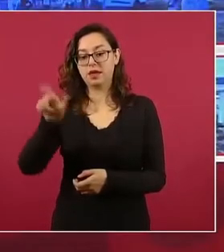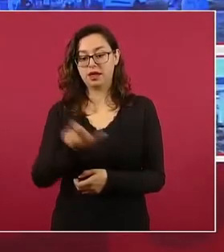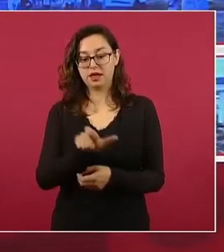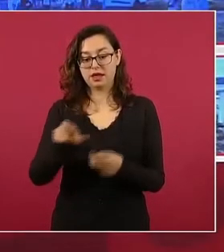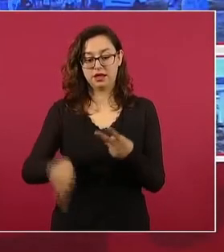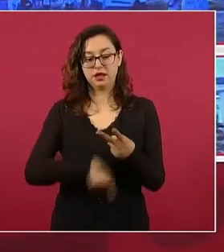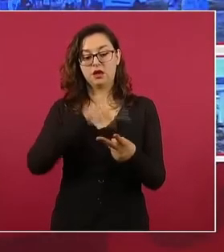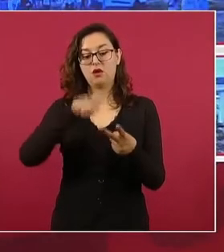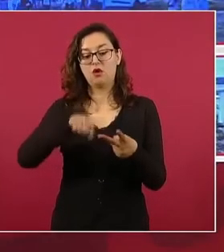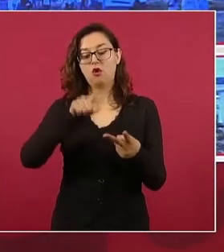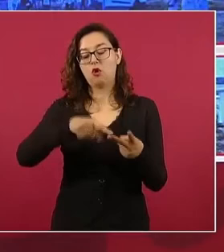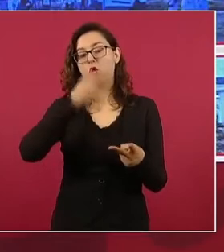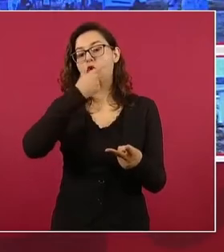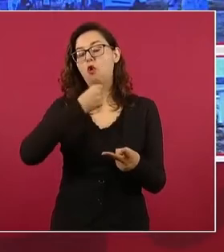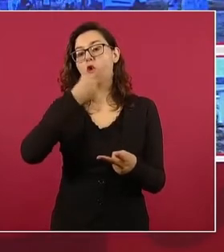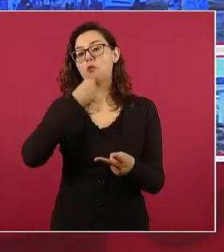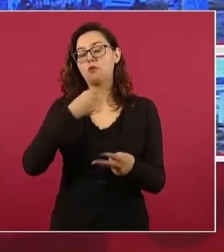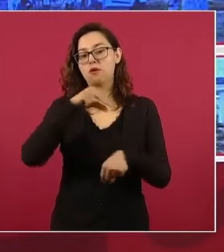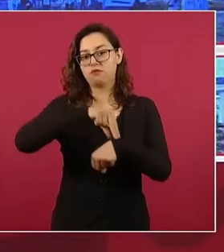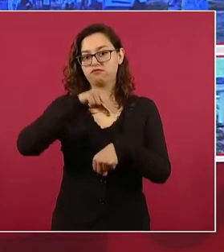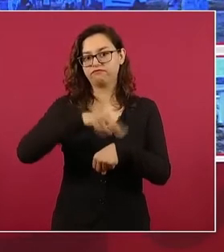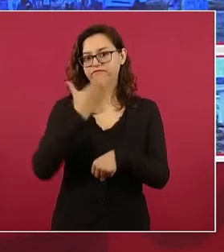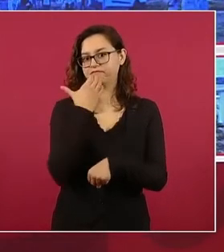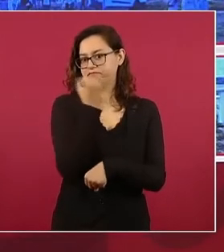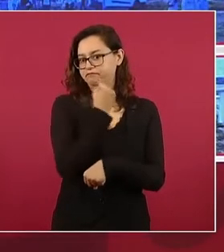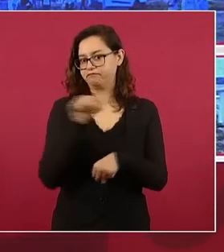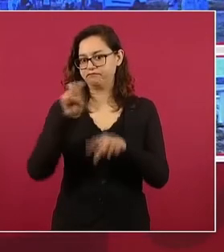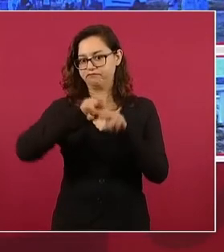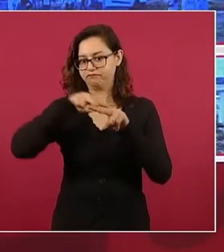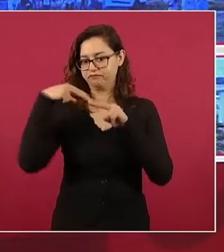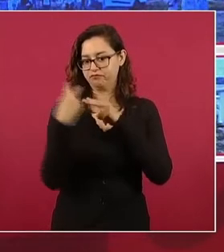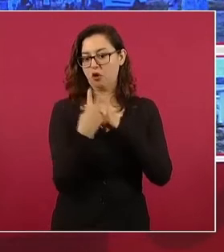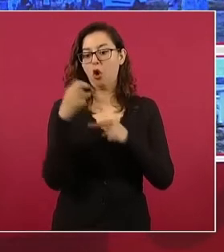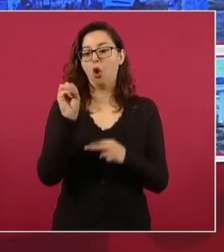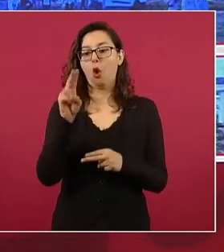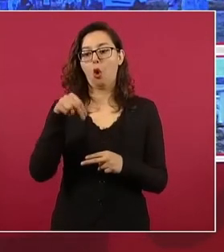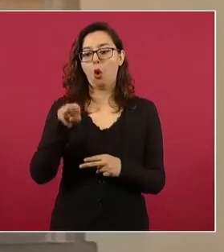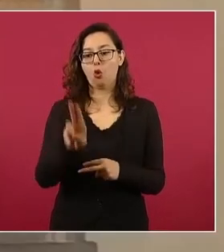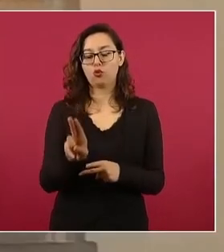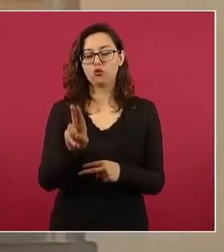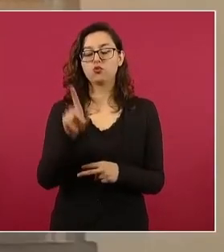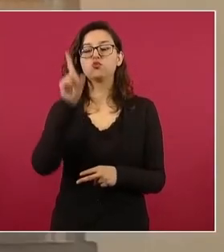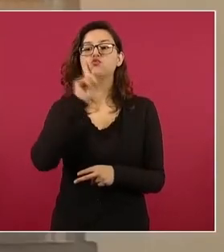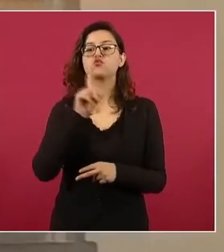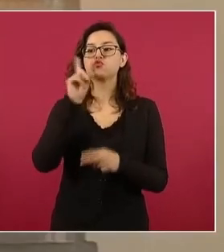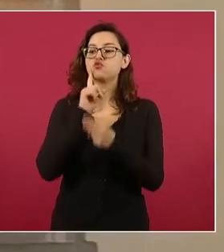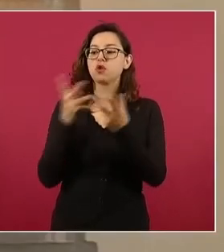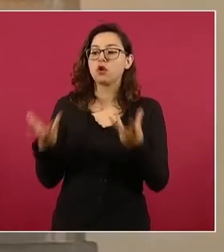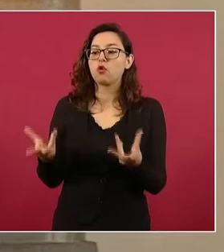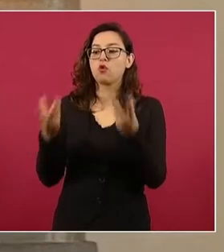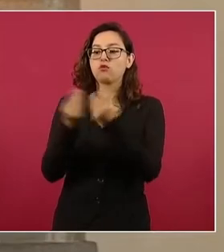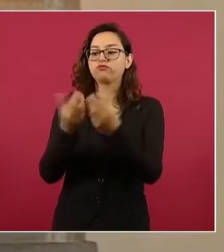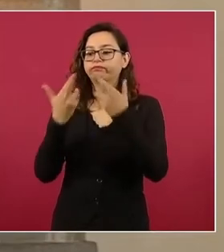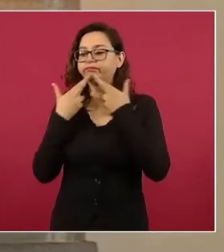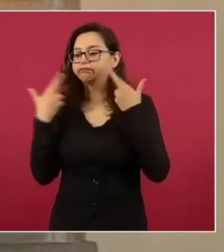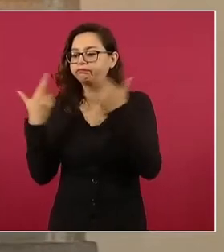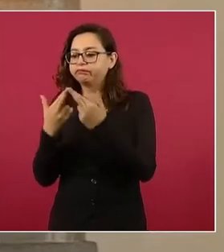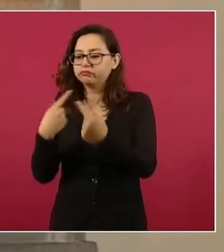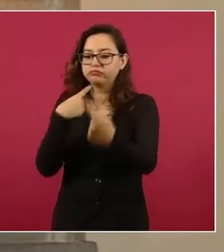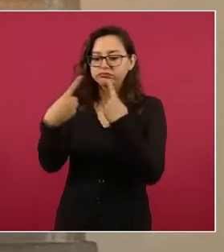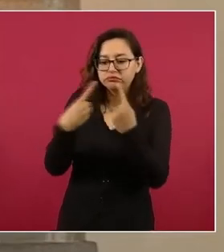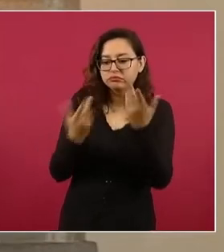forense de ONU Mujeres sostendrán reunión para compartir estudios y criterios, entre ellos respecto a los resultados